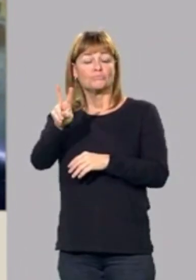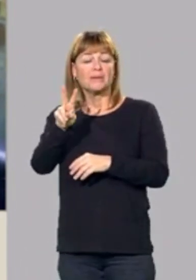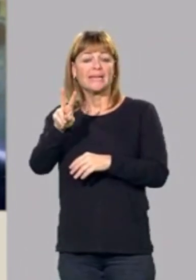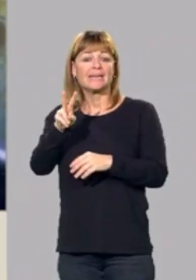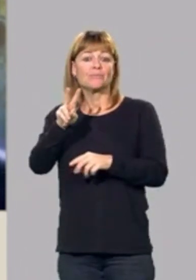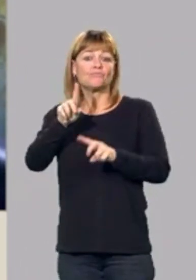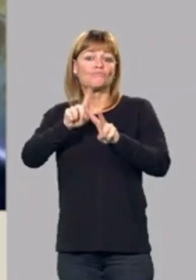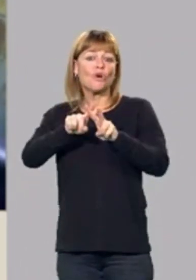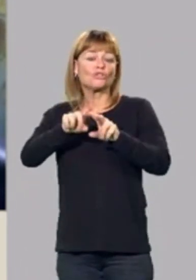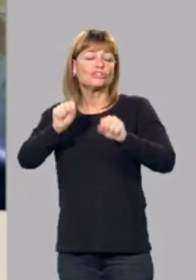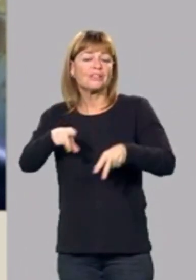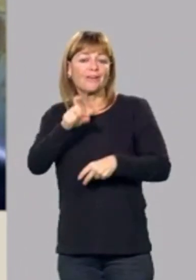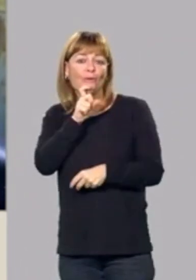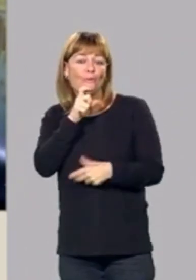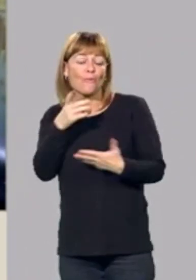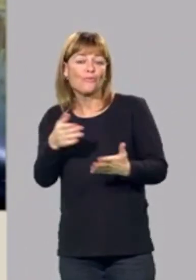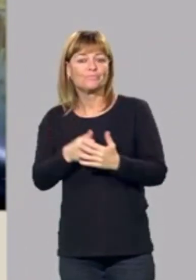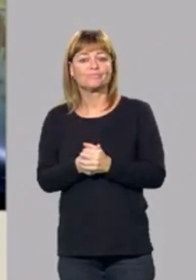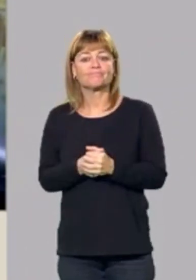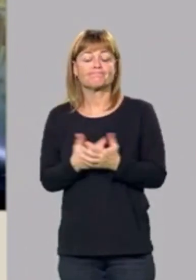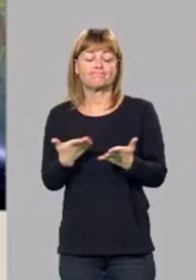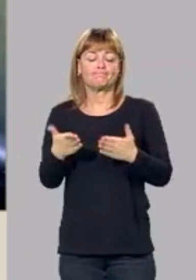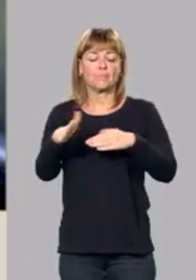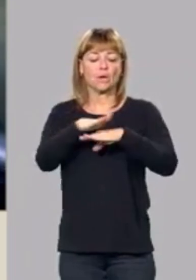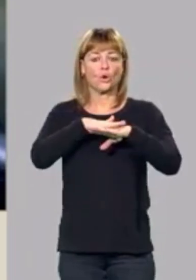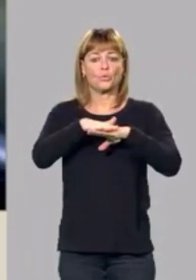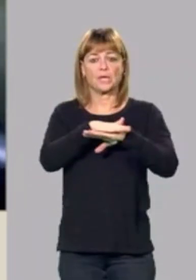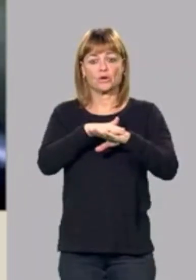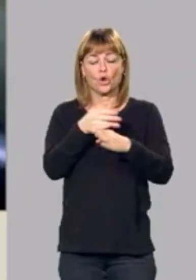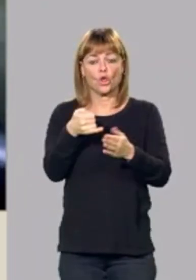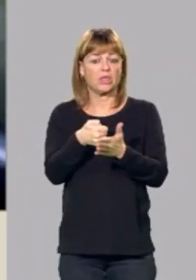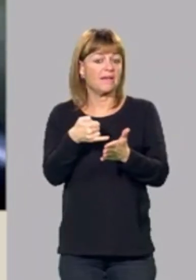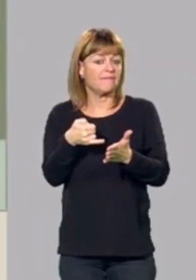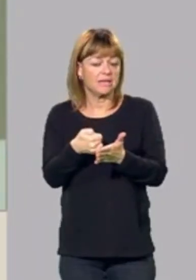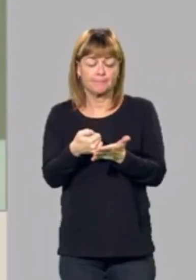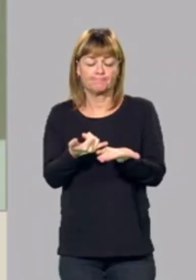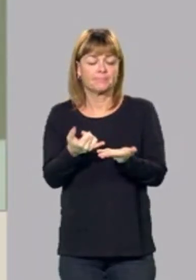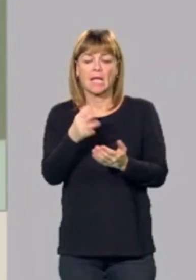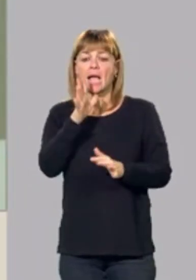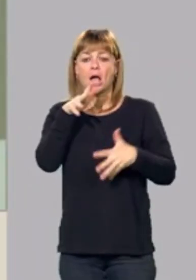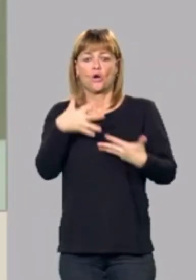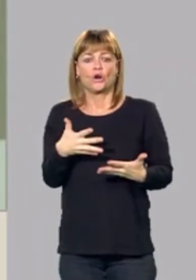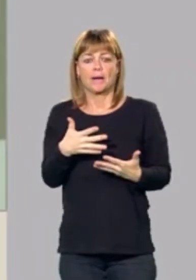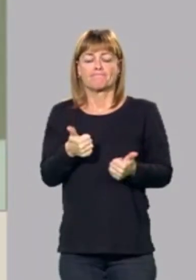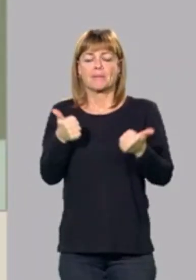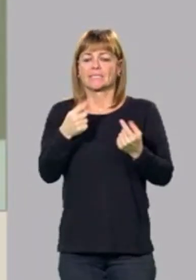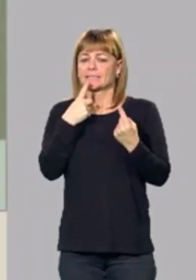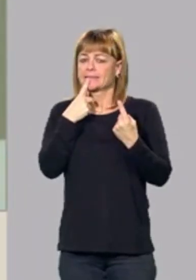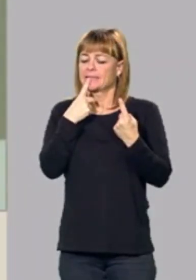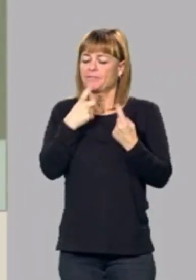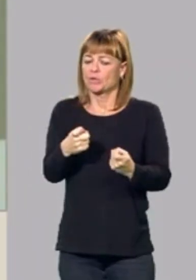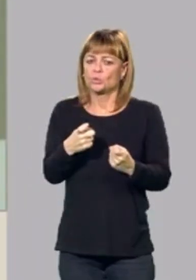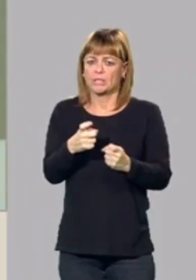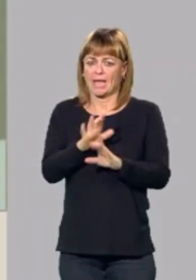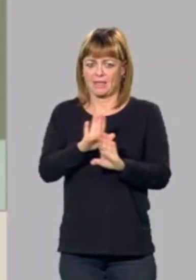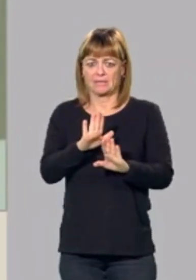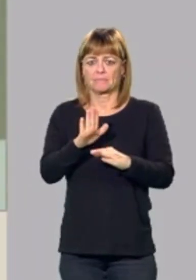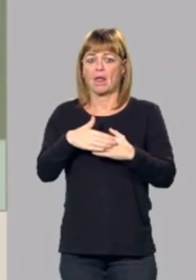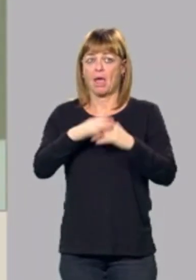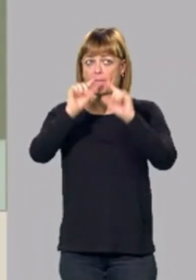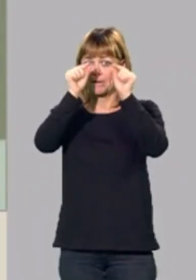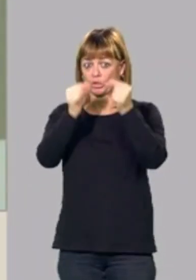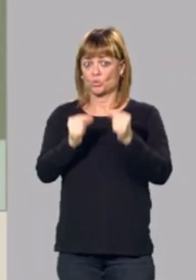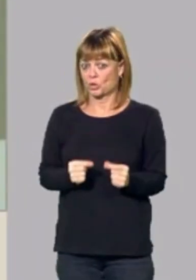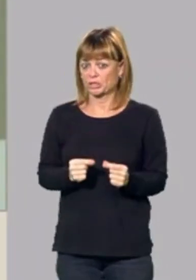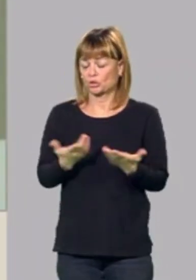Bueno, es un gobierno débil, un gobierno que va a tener muchas dificultades para tener unos presupuestos. Los presupuestos son esenciales para